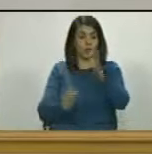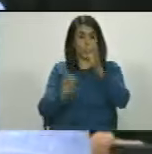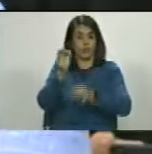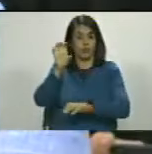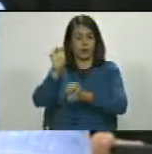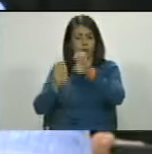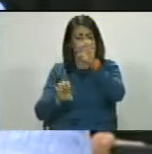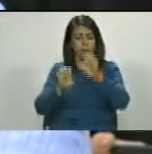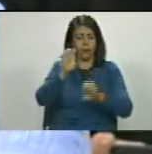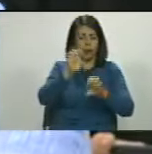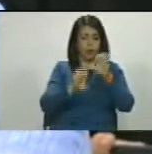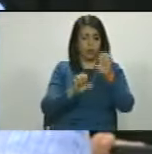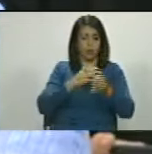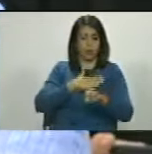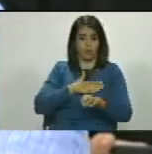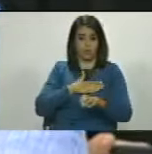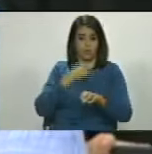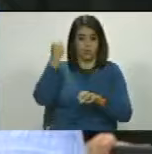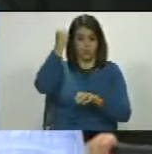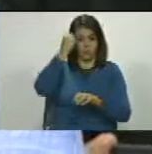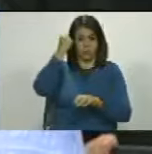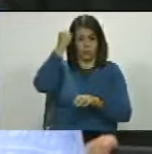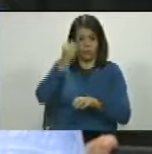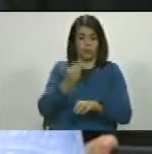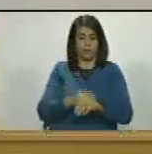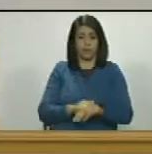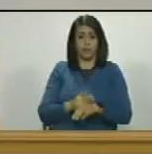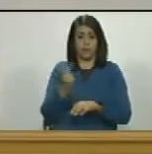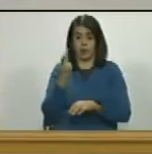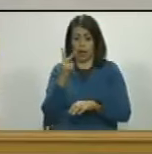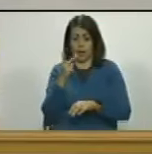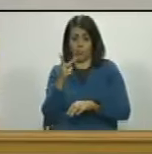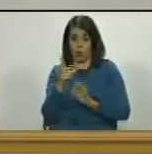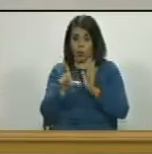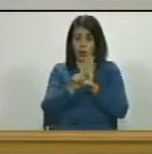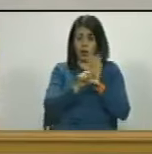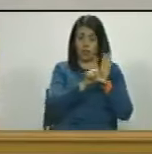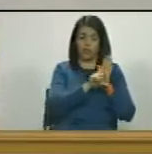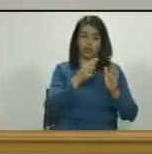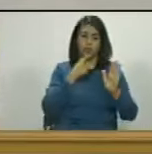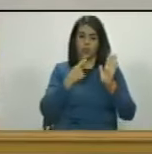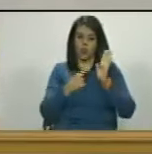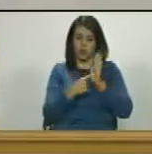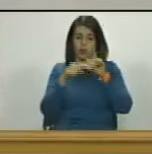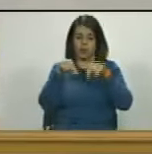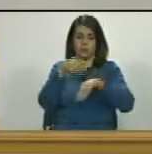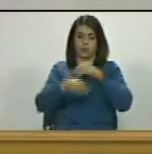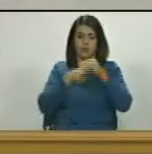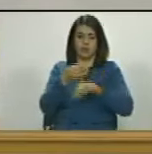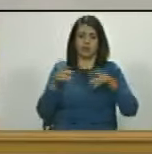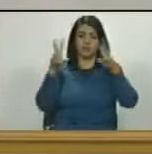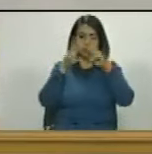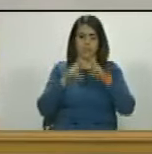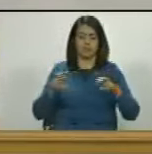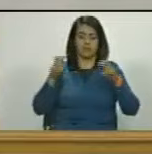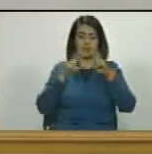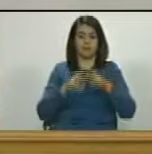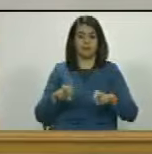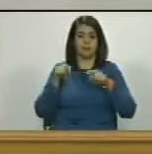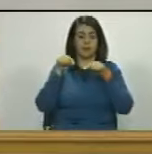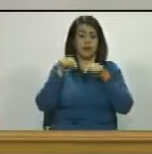sentido es mi opinión que ambas leyes pueden aplicarse para que se investigue